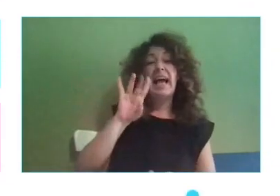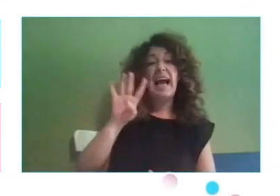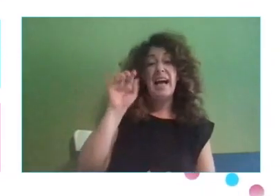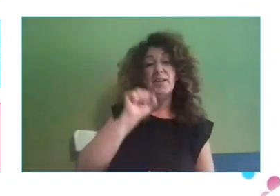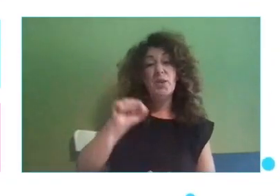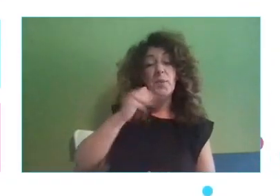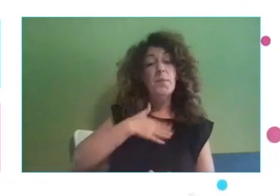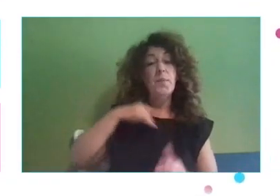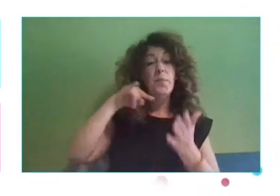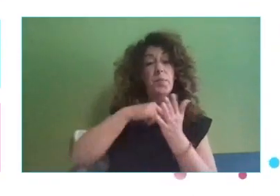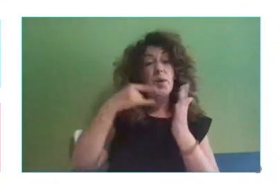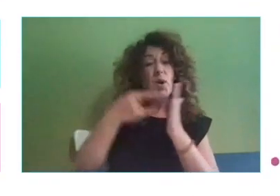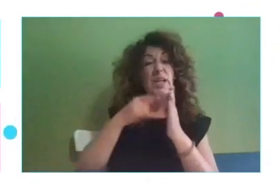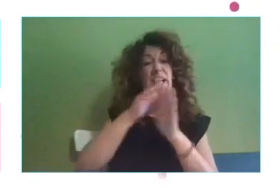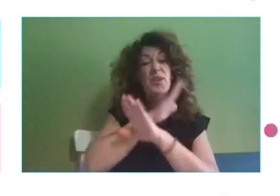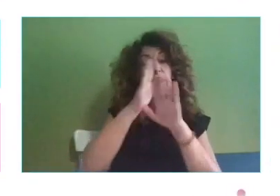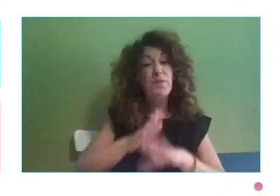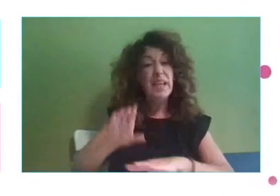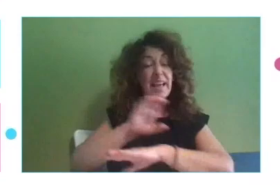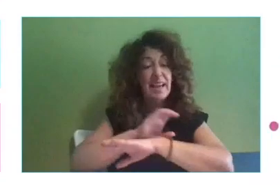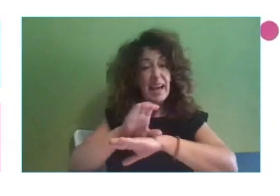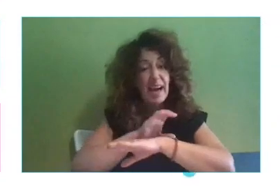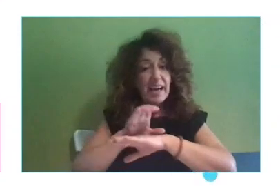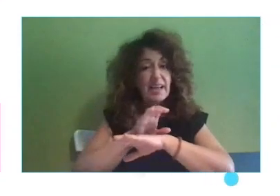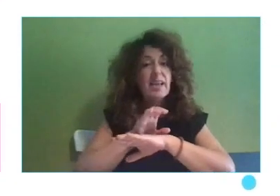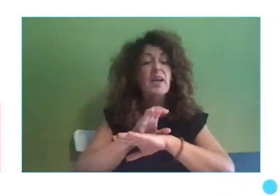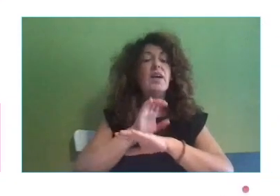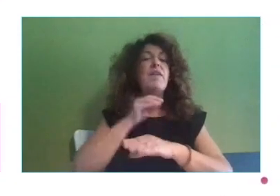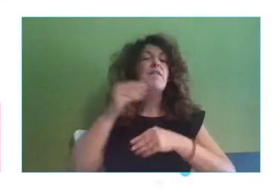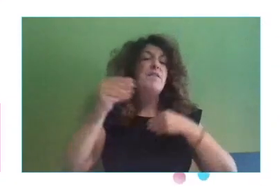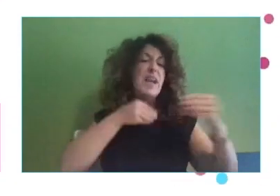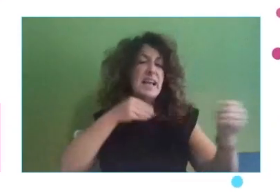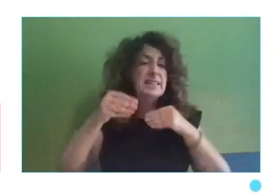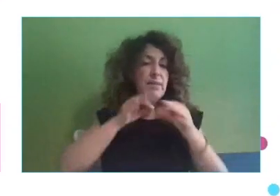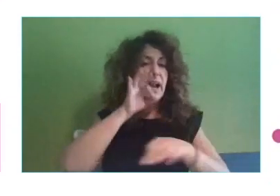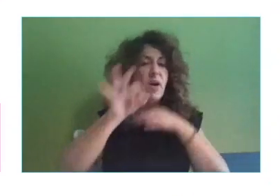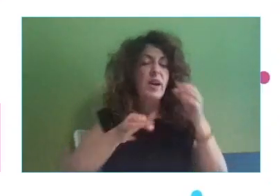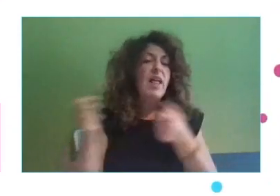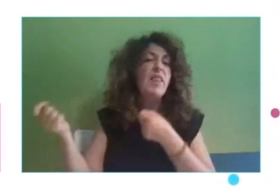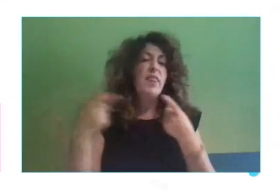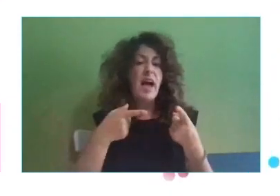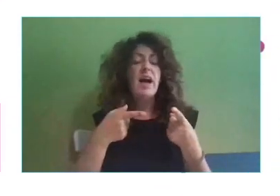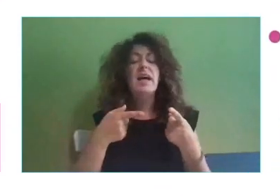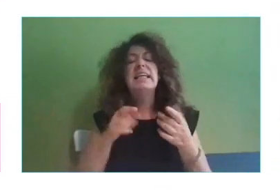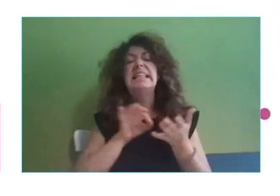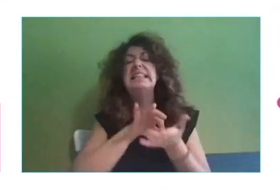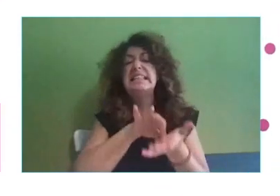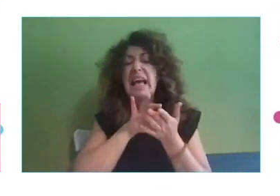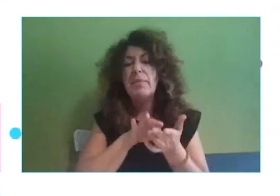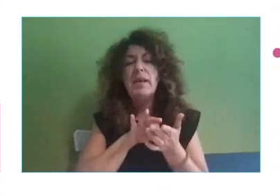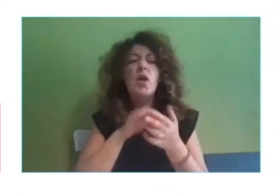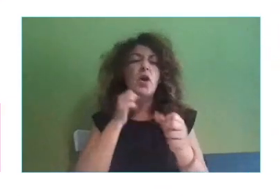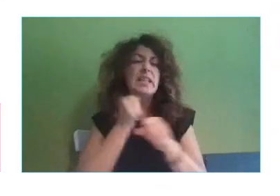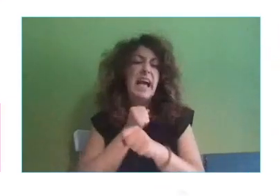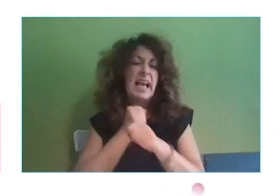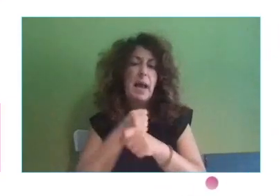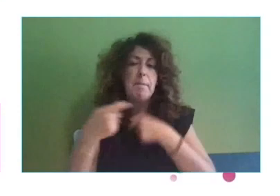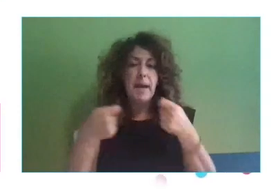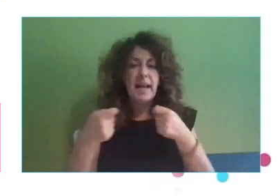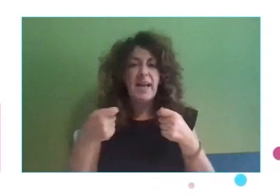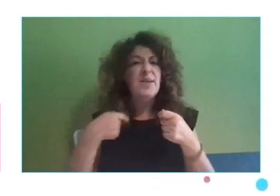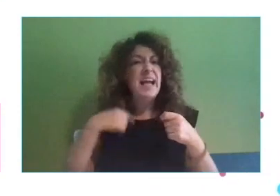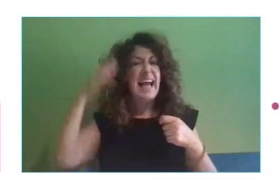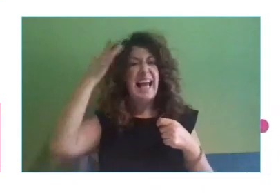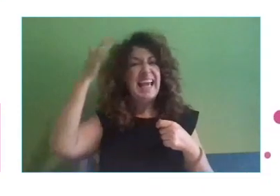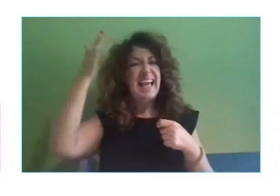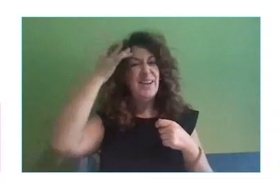¿no? Eficiencia y flexibilidad organizativa mediante gestión de proveedores de servicios, mercado de tareas. Me hace mucha ilusión mostraros la carátula de mi